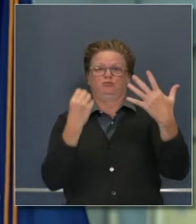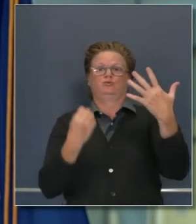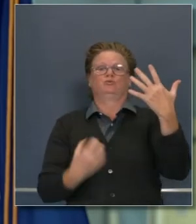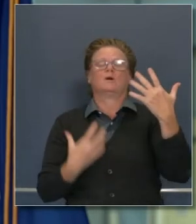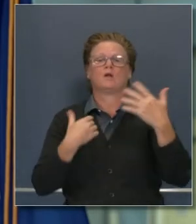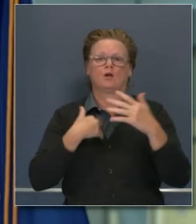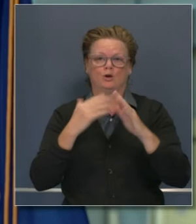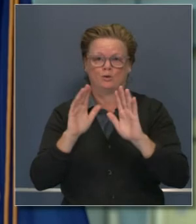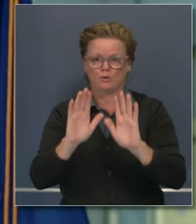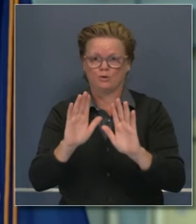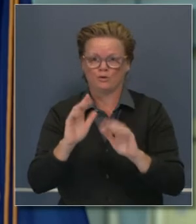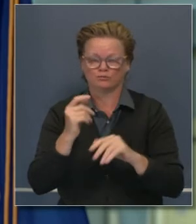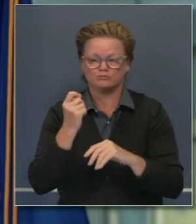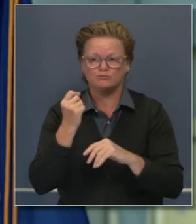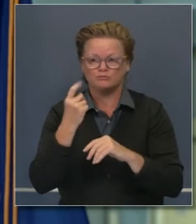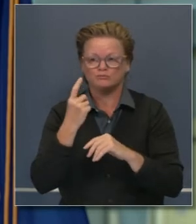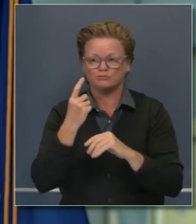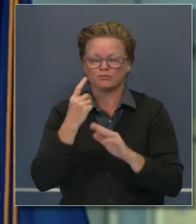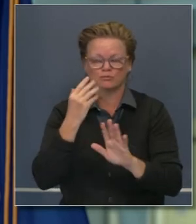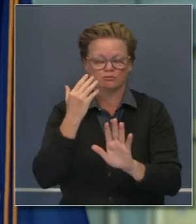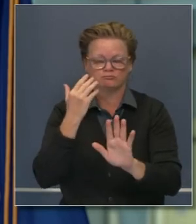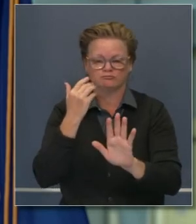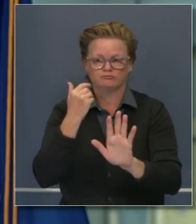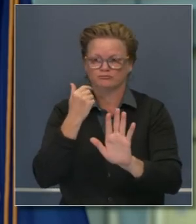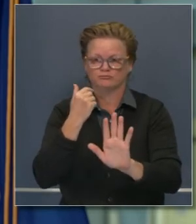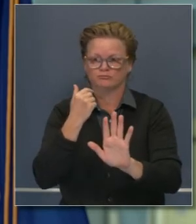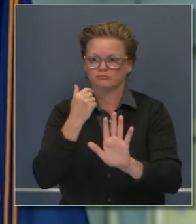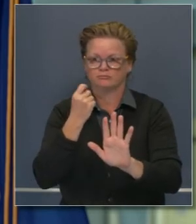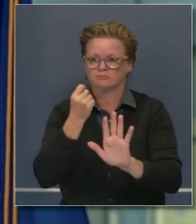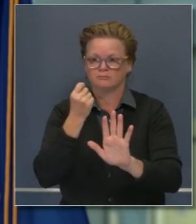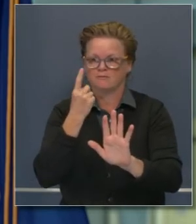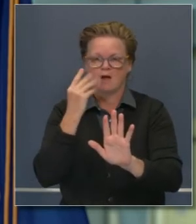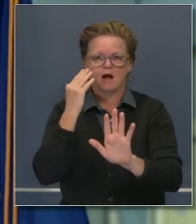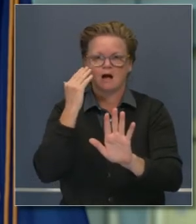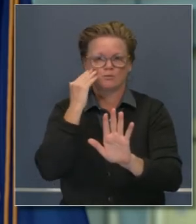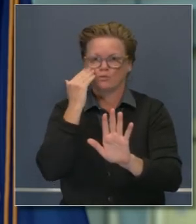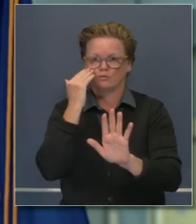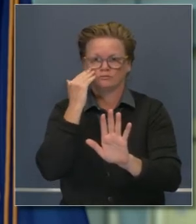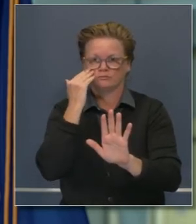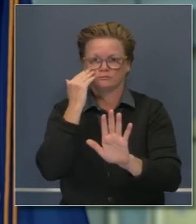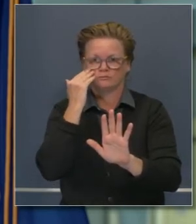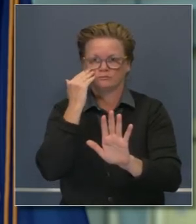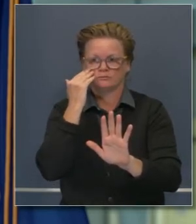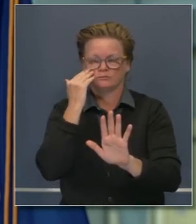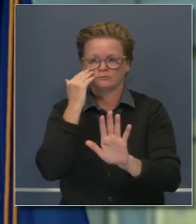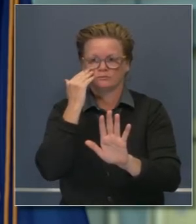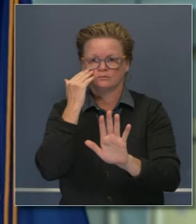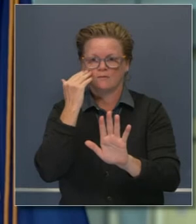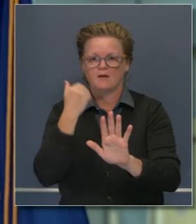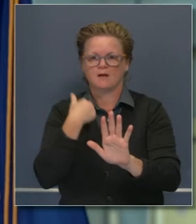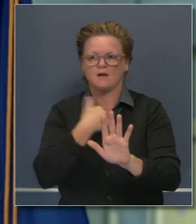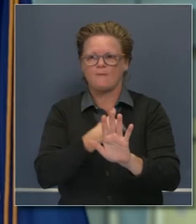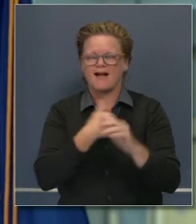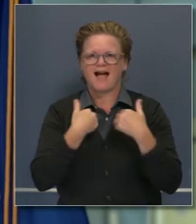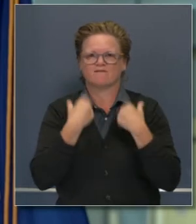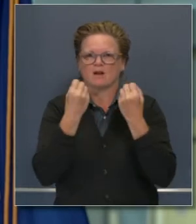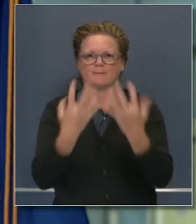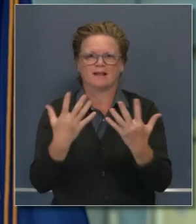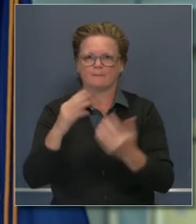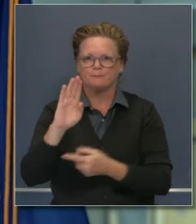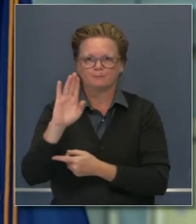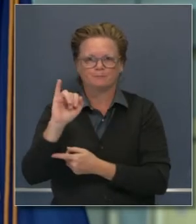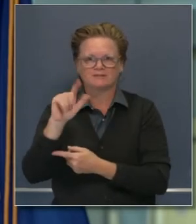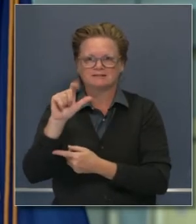quiero ser denigrante, ni mucho menos. Como muchos de ustedes saben, tengo cientos de